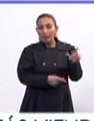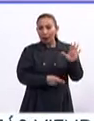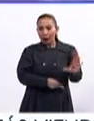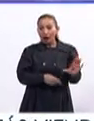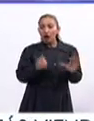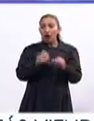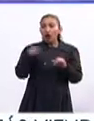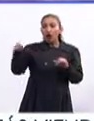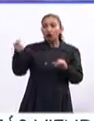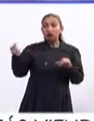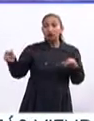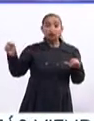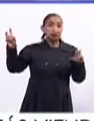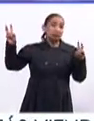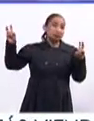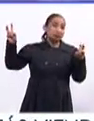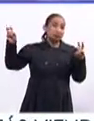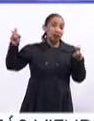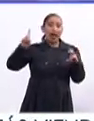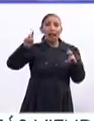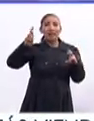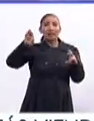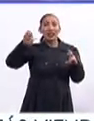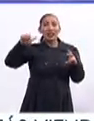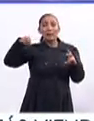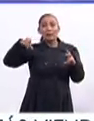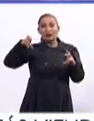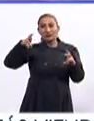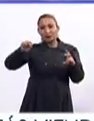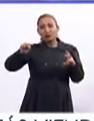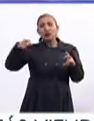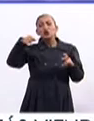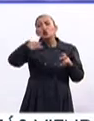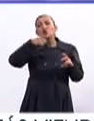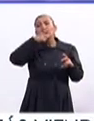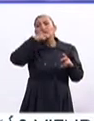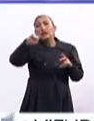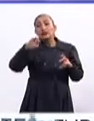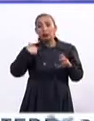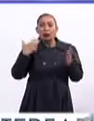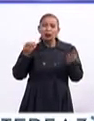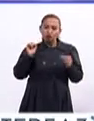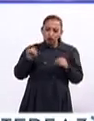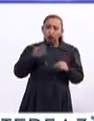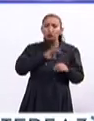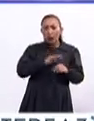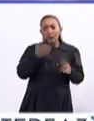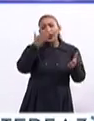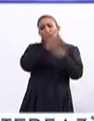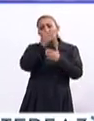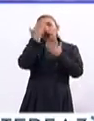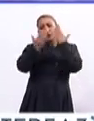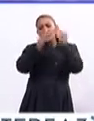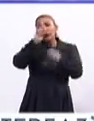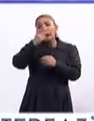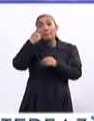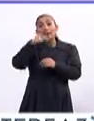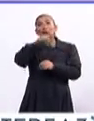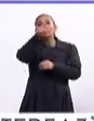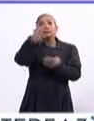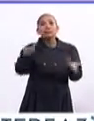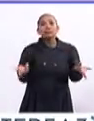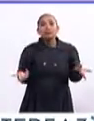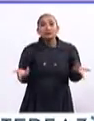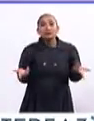con los famosísimos dreamers? ¿Y qué les dicen? Les dicen, bueno, sí puedes llegar hasta la universidad, pero luego,